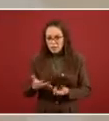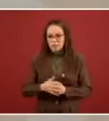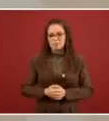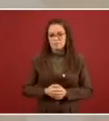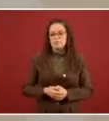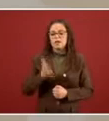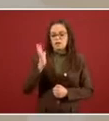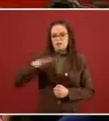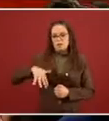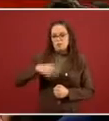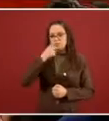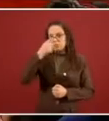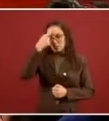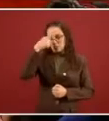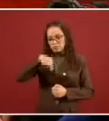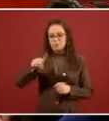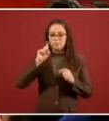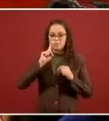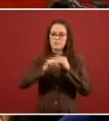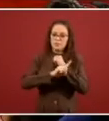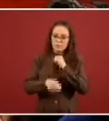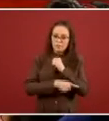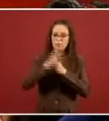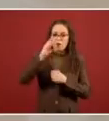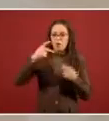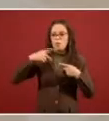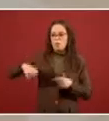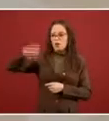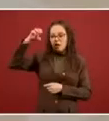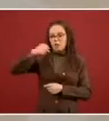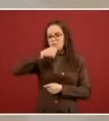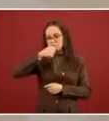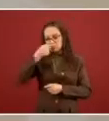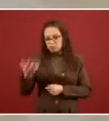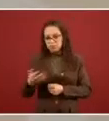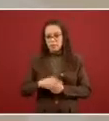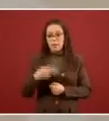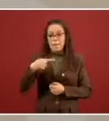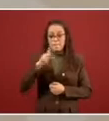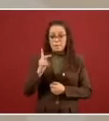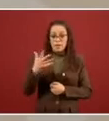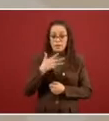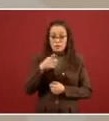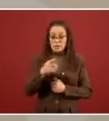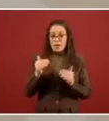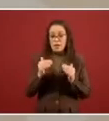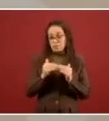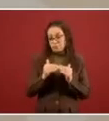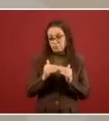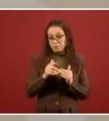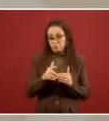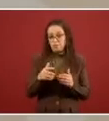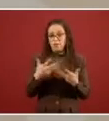lo acabamos de decir ahora, para mujeres embarazadas, pero desde luego si en casa vive una persona que tiene